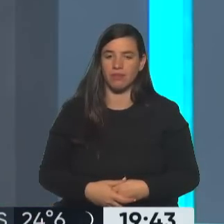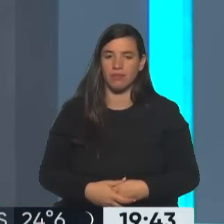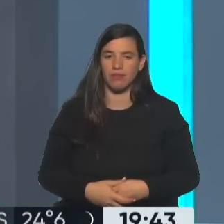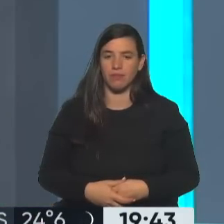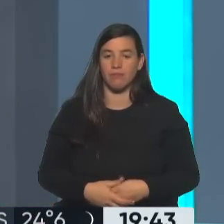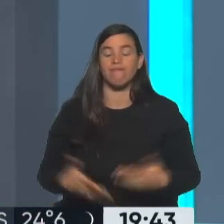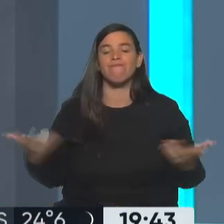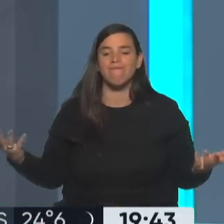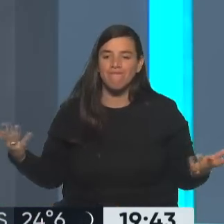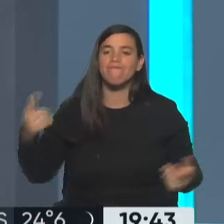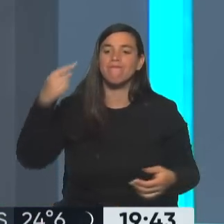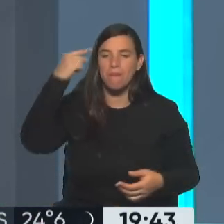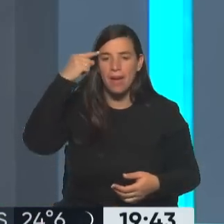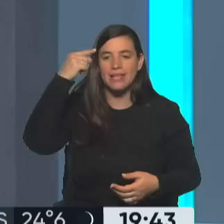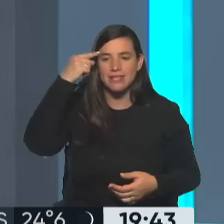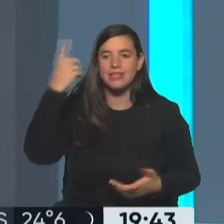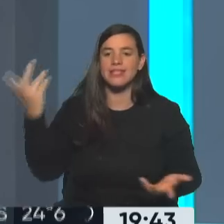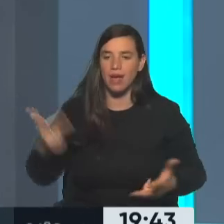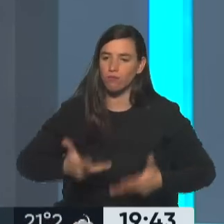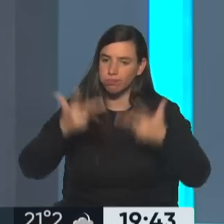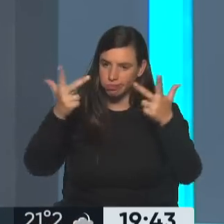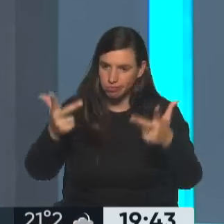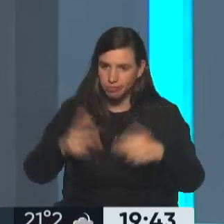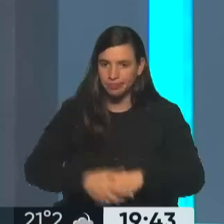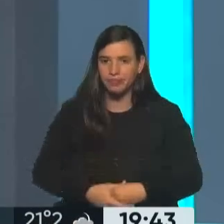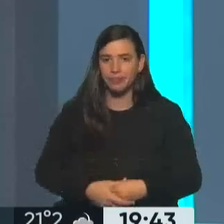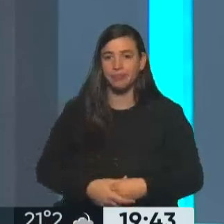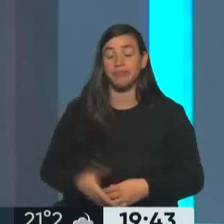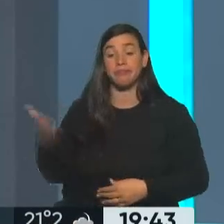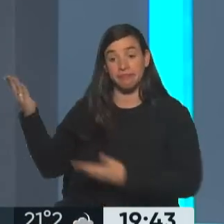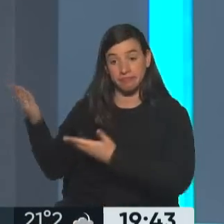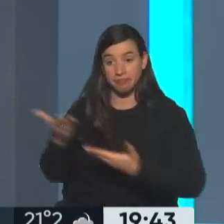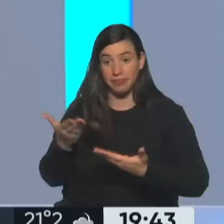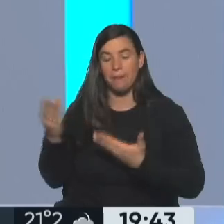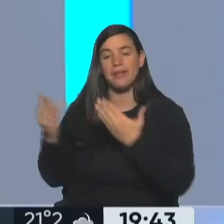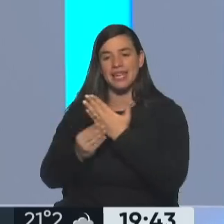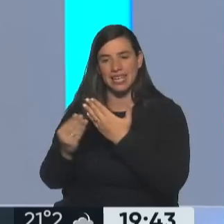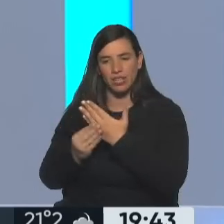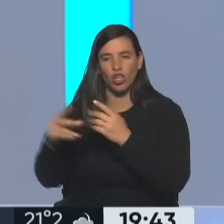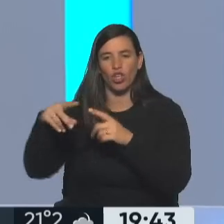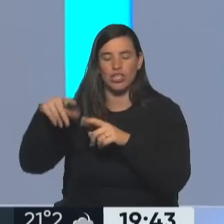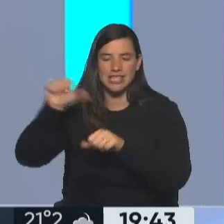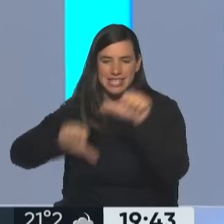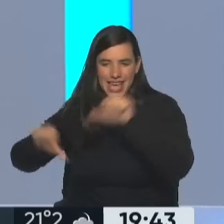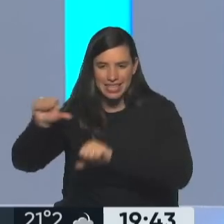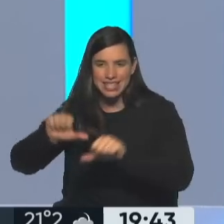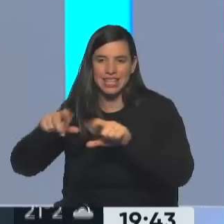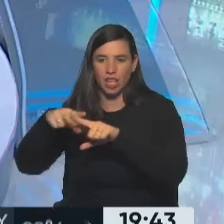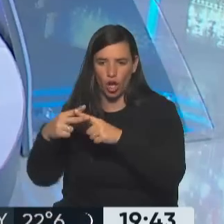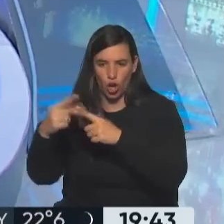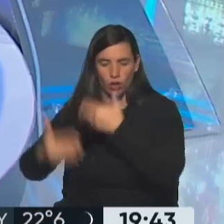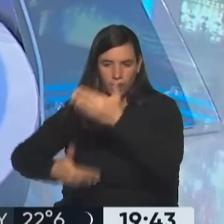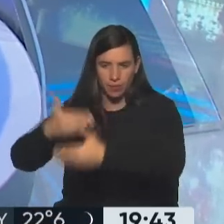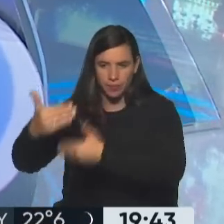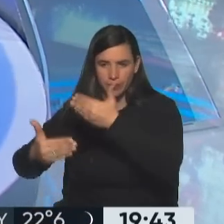Bueno, vamos a pensar en voz alta. Eres el ministro de Ciencia, Tecnología e Innovación Productiva de la Nación Argentina. Daniel Filmo. Gracias, profe. Un gusto